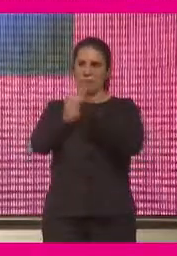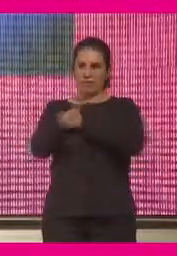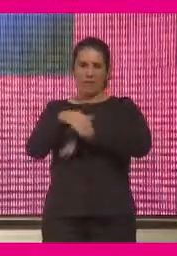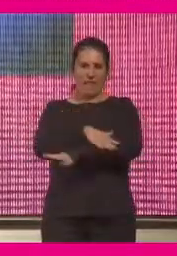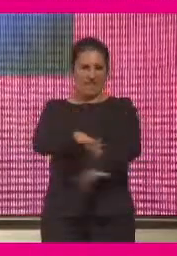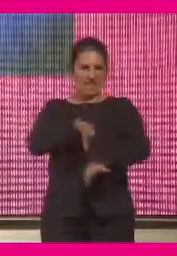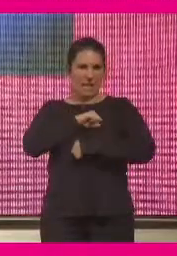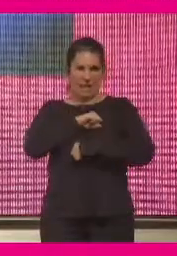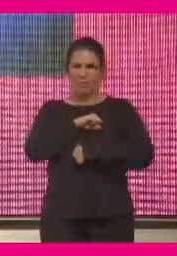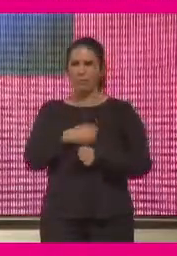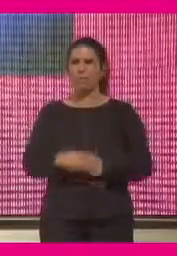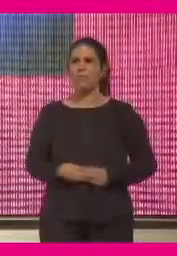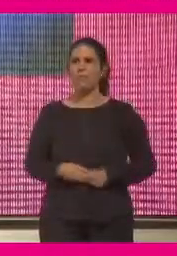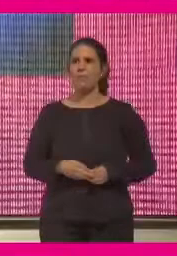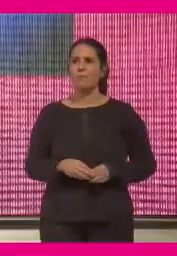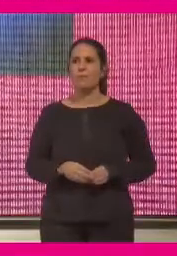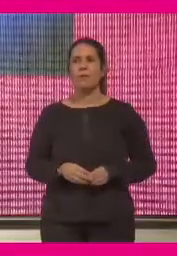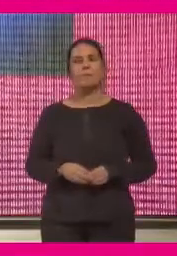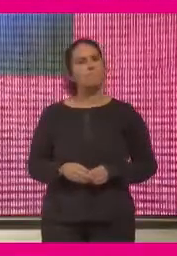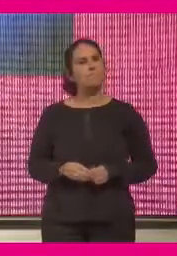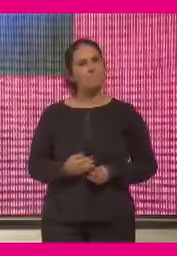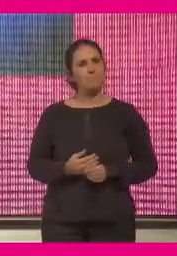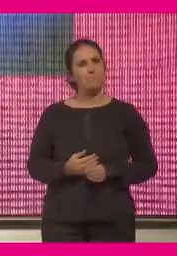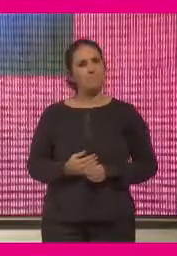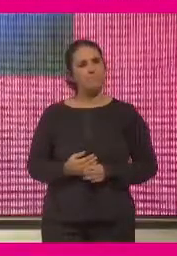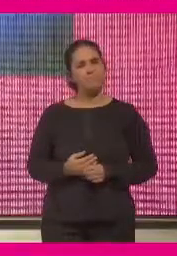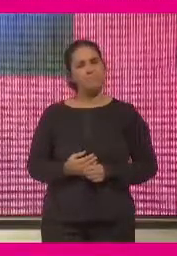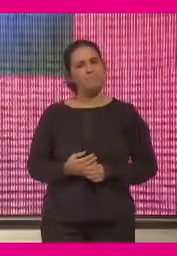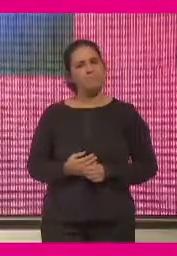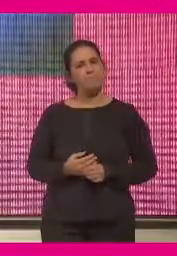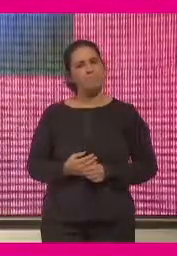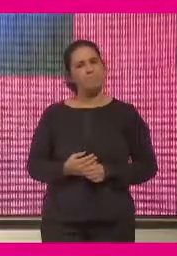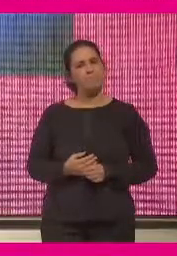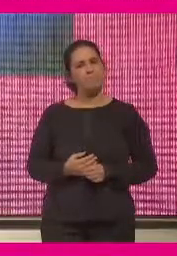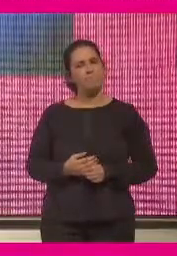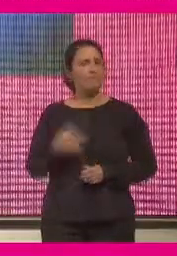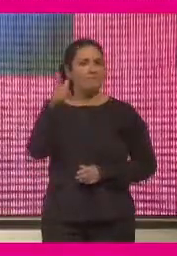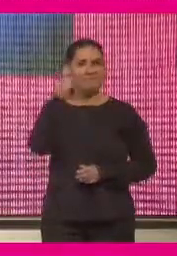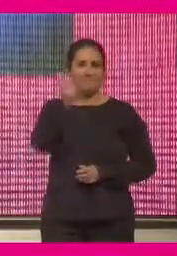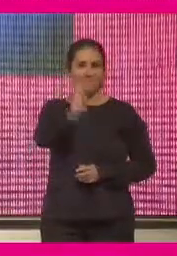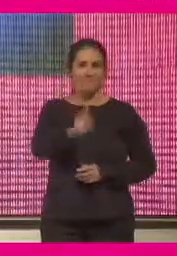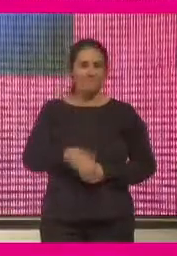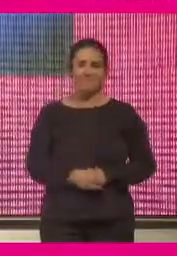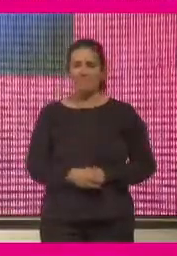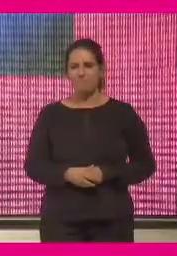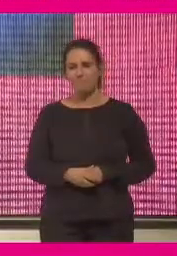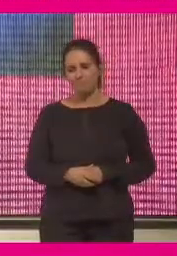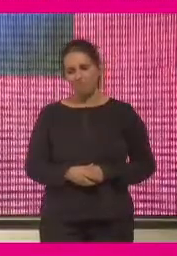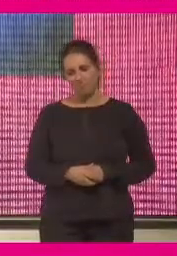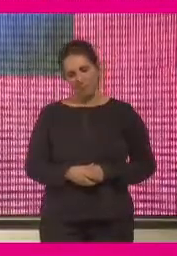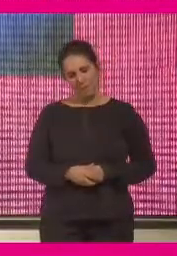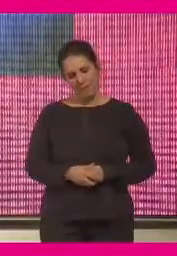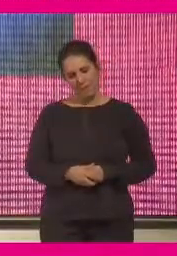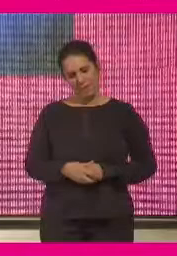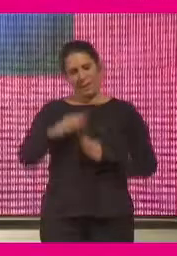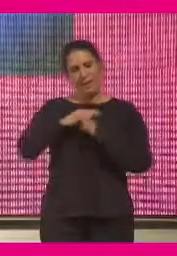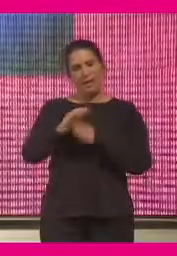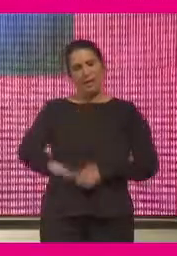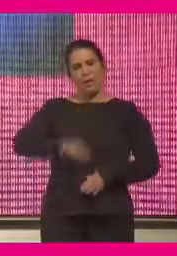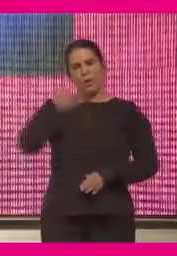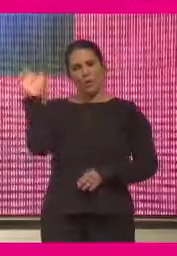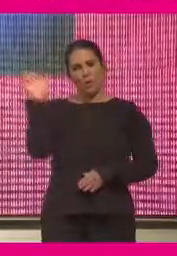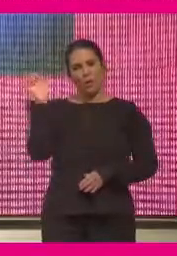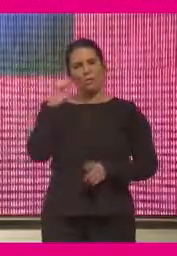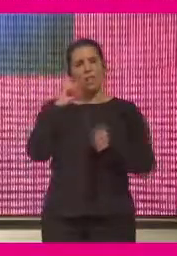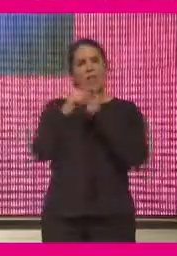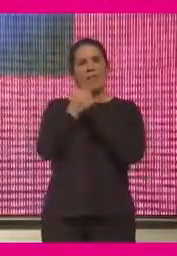de Estado, pues, por supuesto, con todos los ministerios. Fijaros en un dato muy importante. Sabéis que a nivel europeo hay un índice que es el